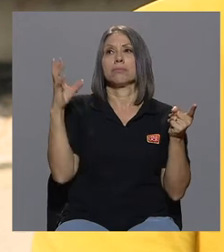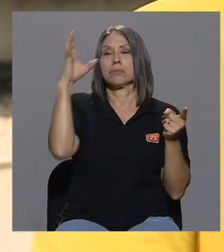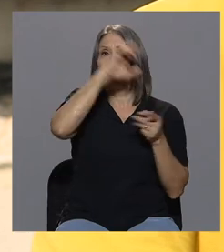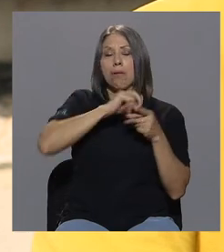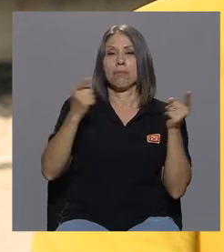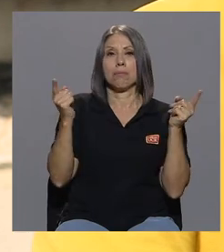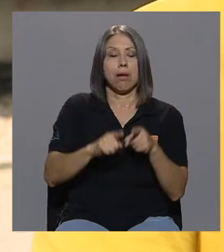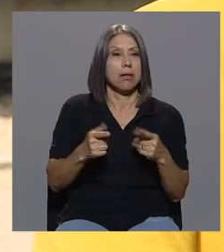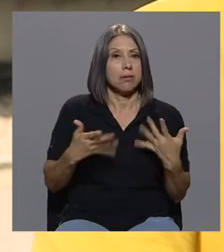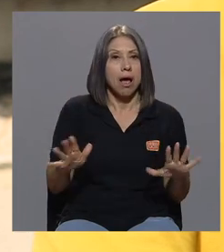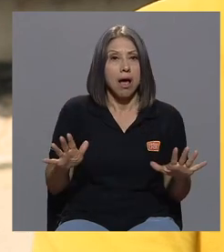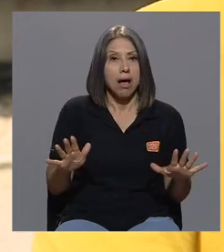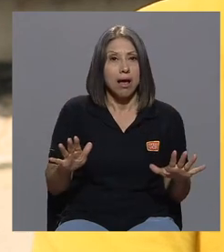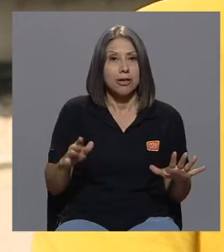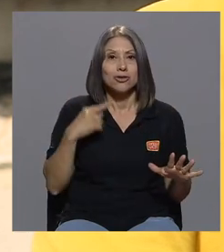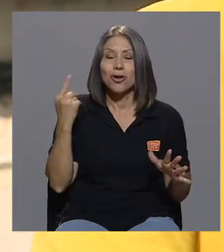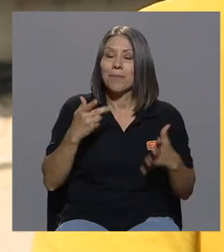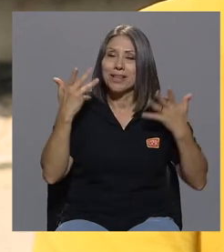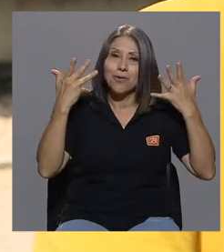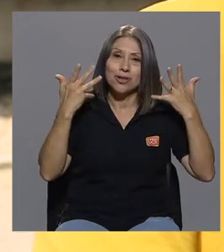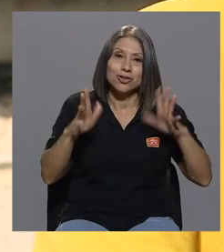cuando le conquistó totalmente